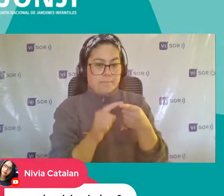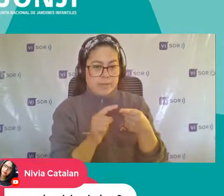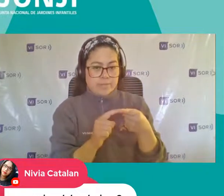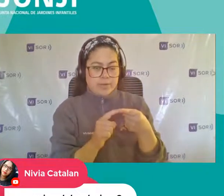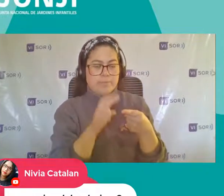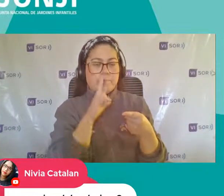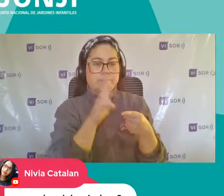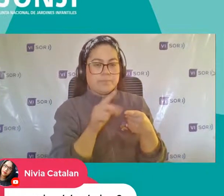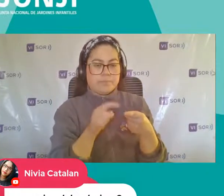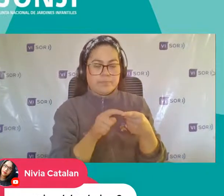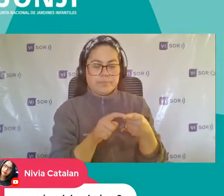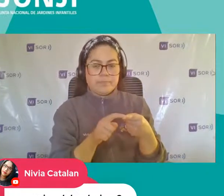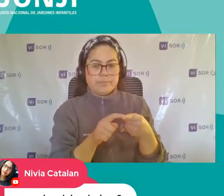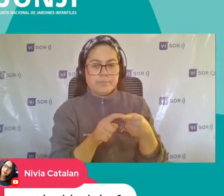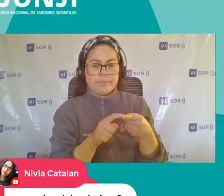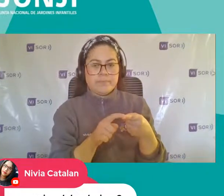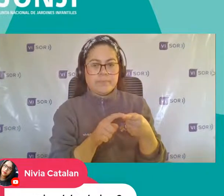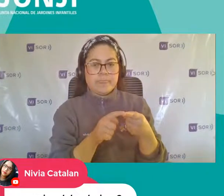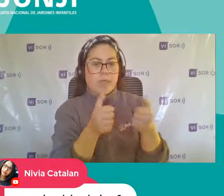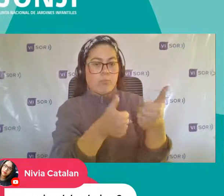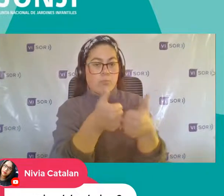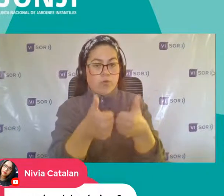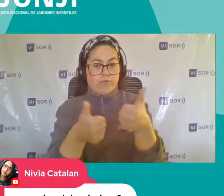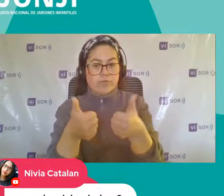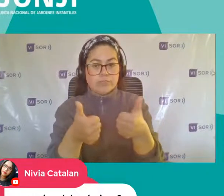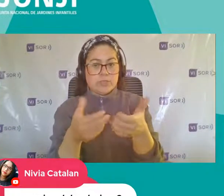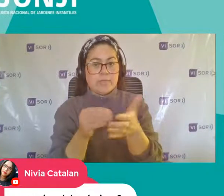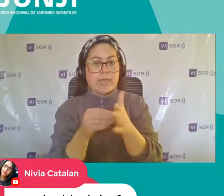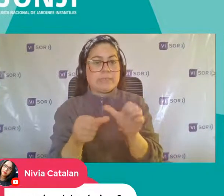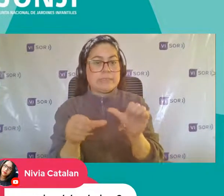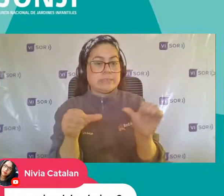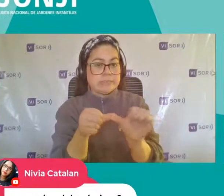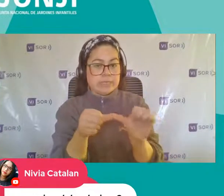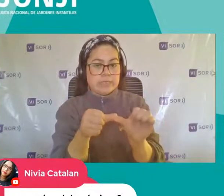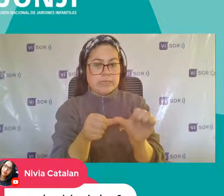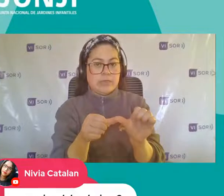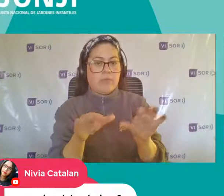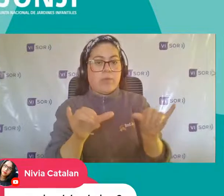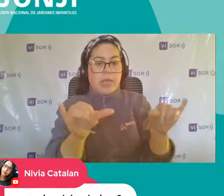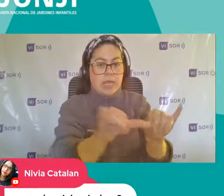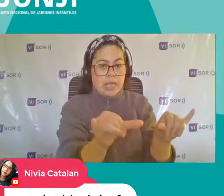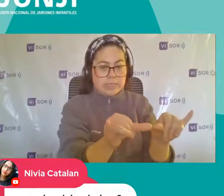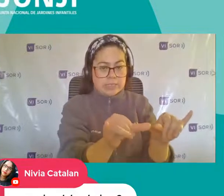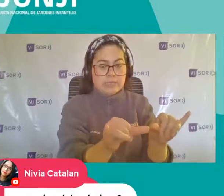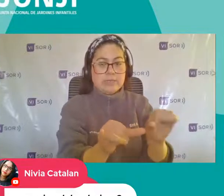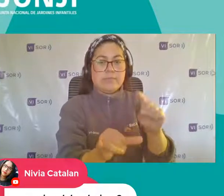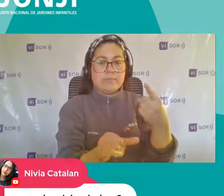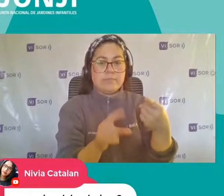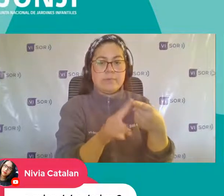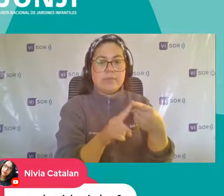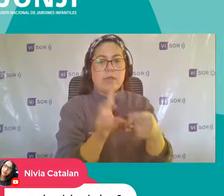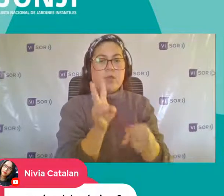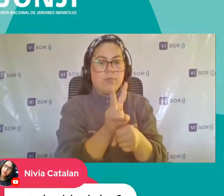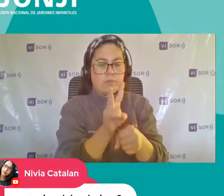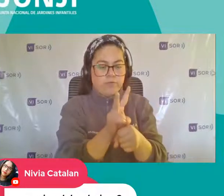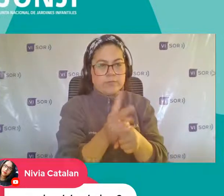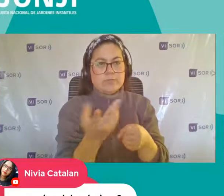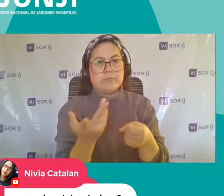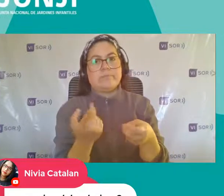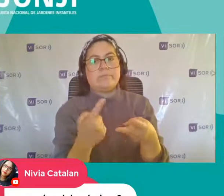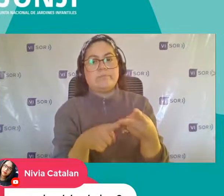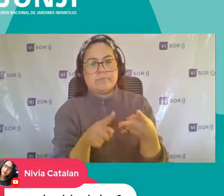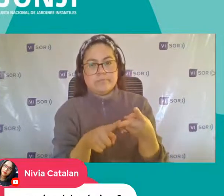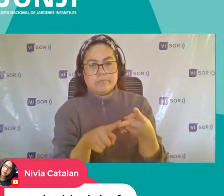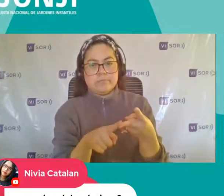los profesionales Que estén más cerca De la red O sea Si estoy en jardín Voy a derivar A educador diferencial A